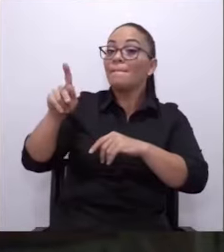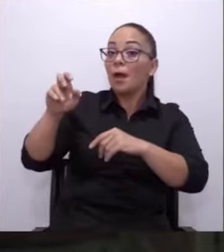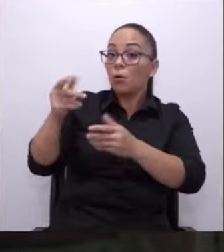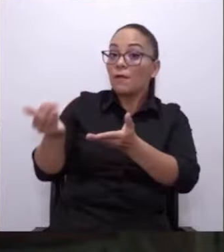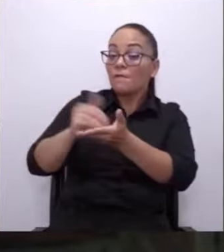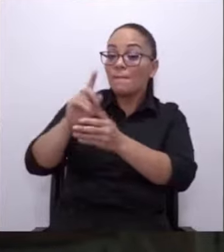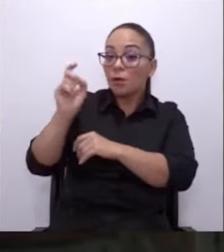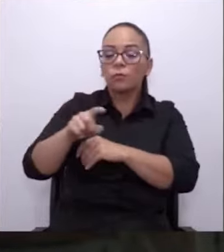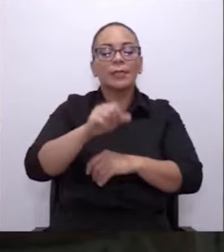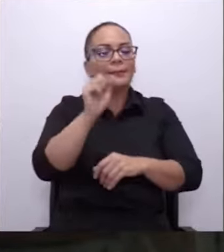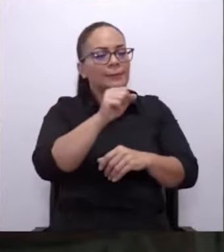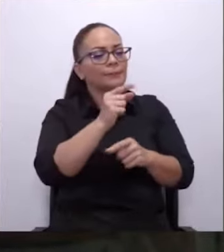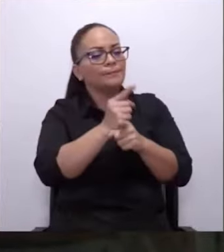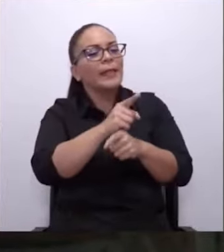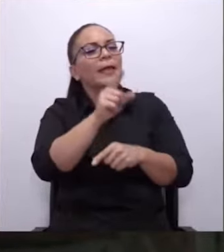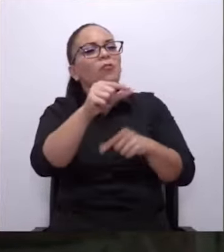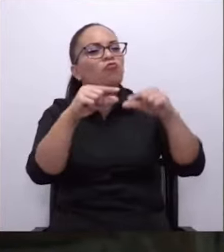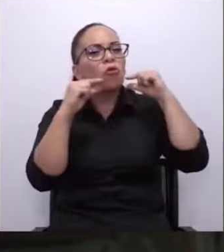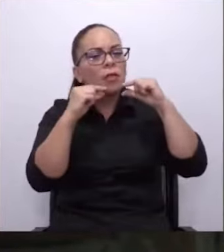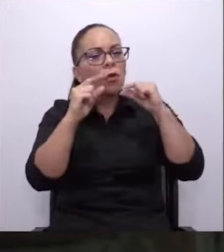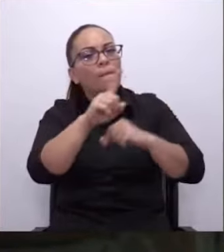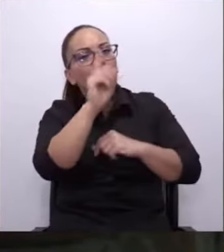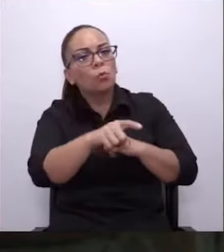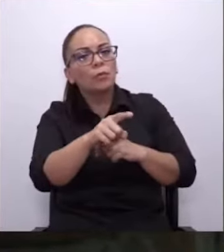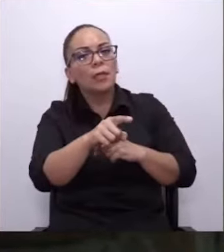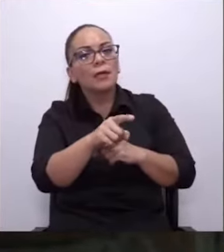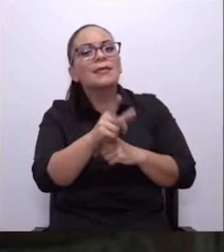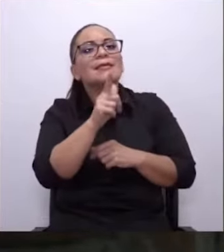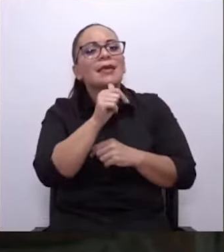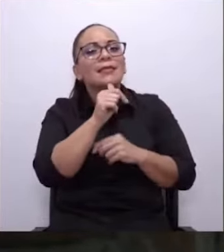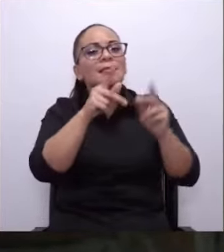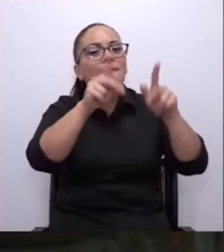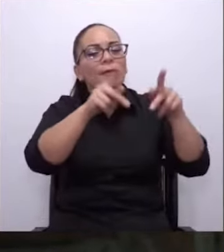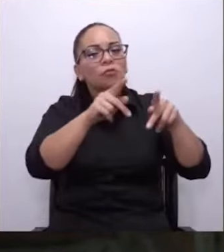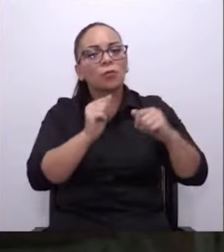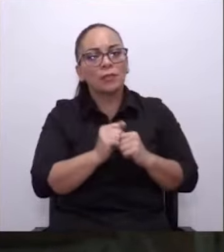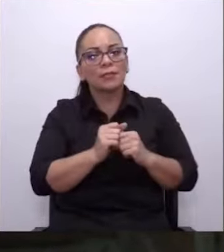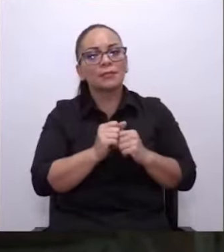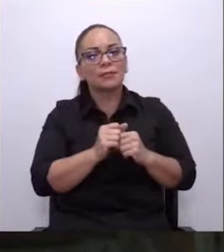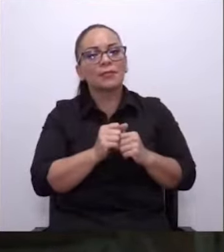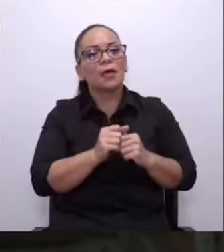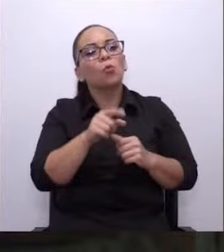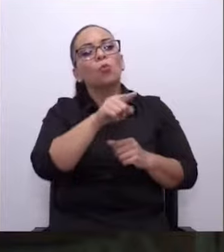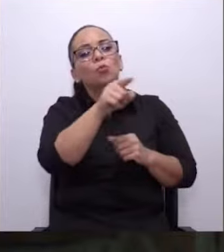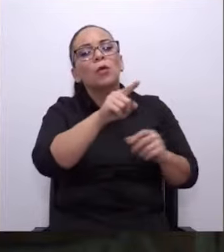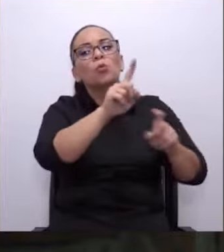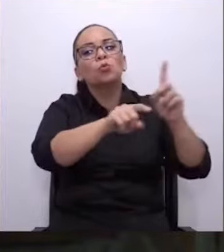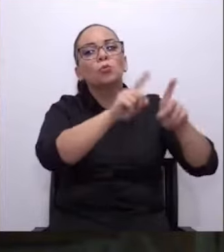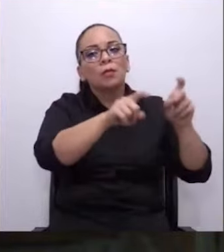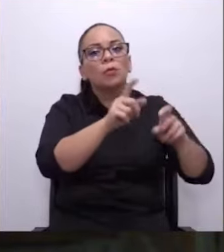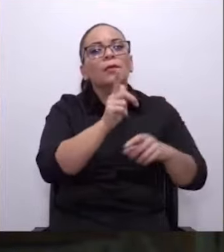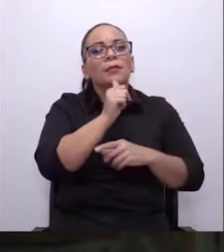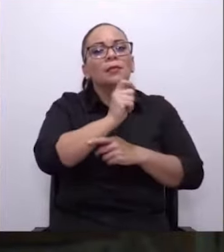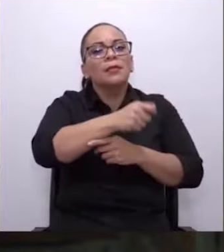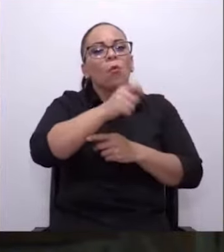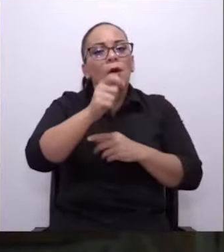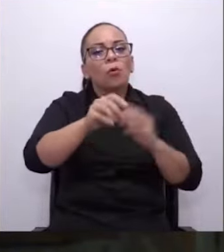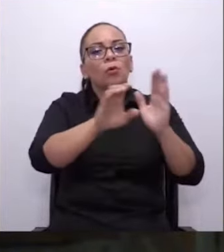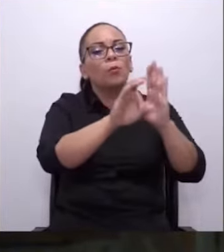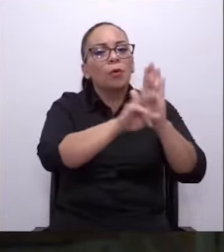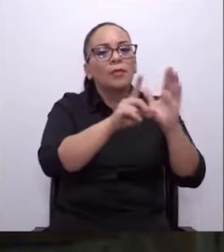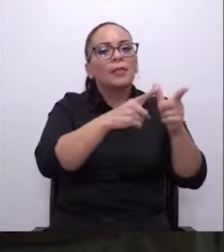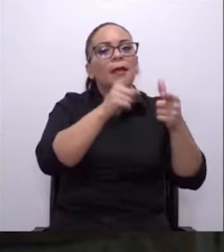Don Rodrigo, ¿usted me puede decir quiénes son las personas a las que usted le está consultando, los abogados constitucionalistas y los